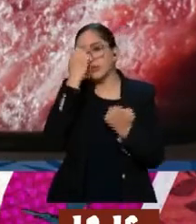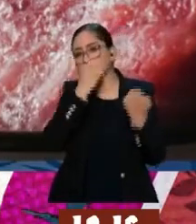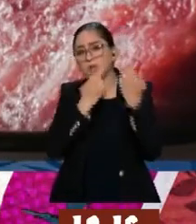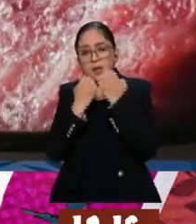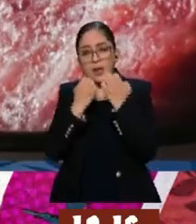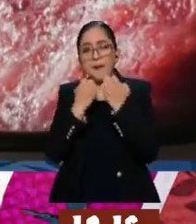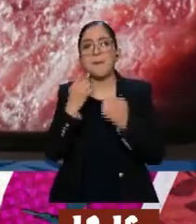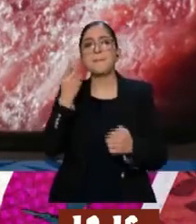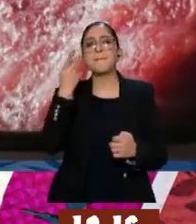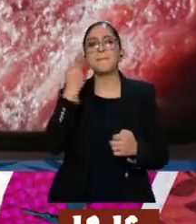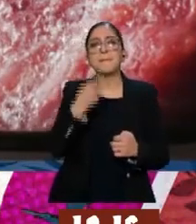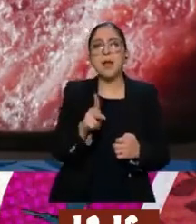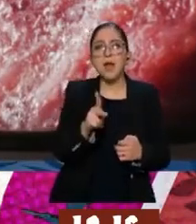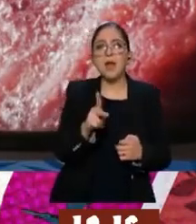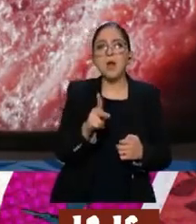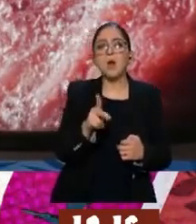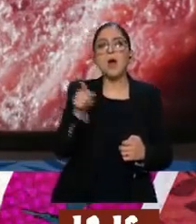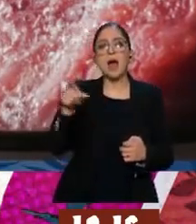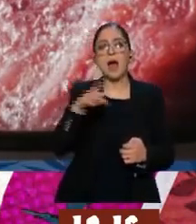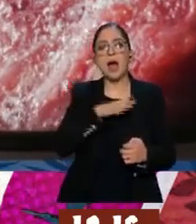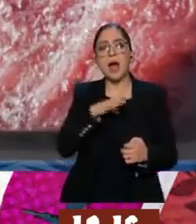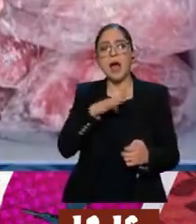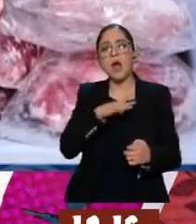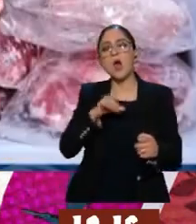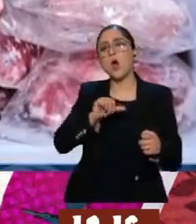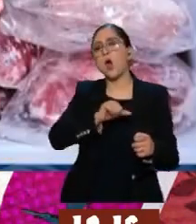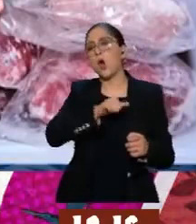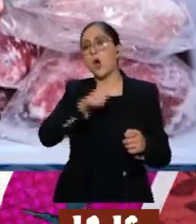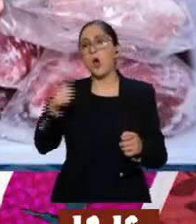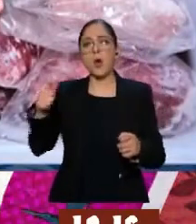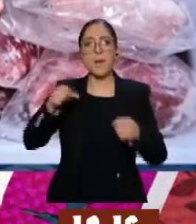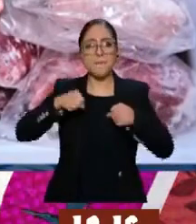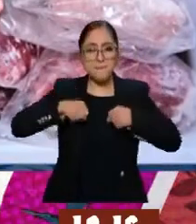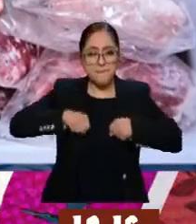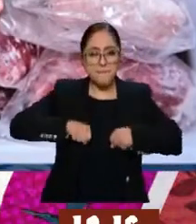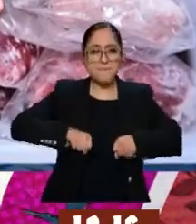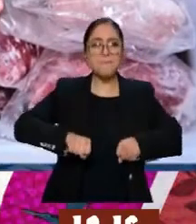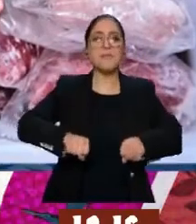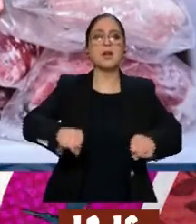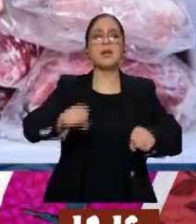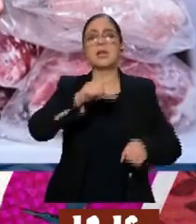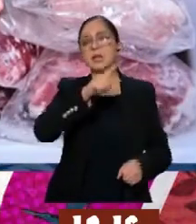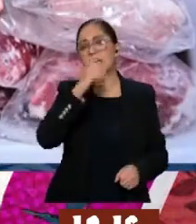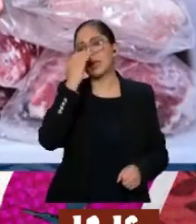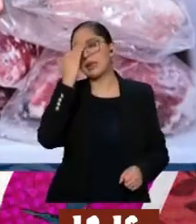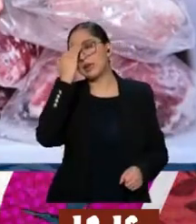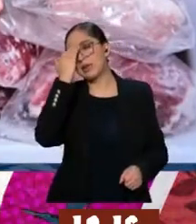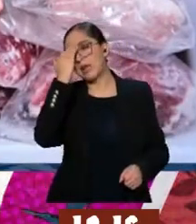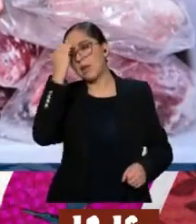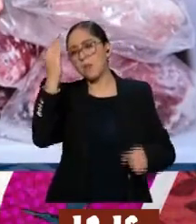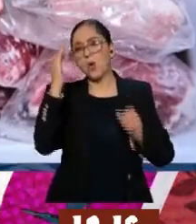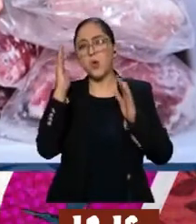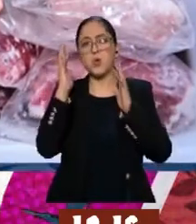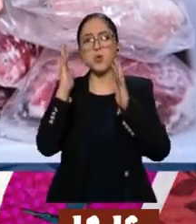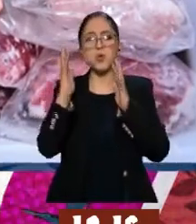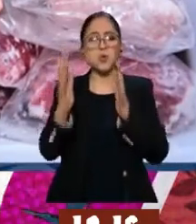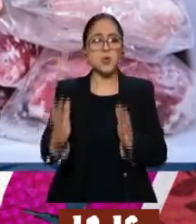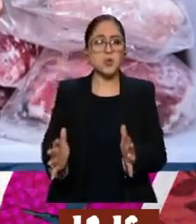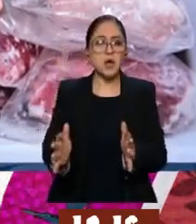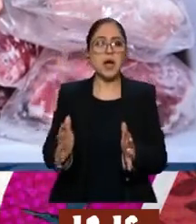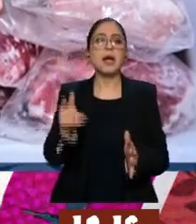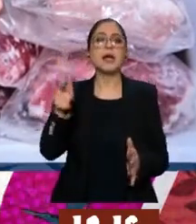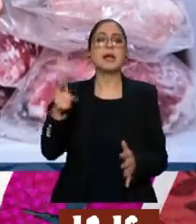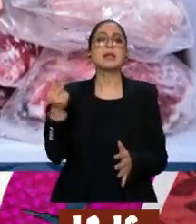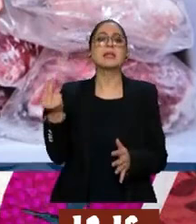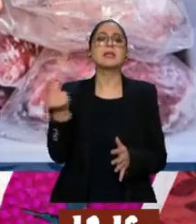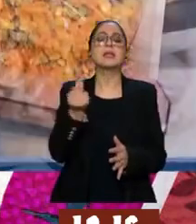Pero sí tiene ventaja contra los demás del supermercado que a veces pasan ahí días y pues ya tienen,